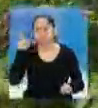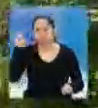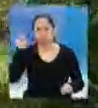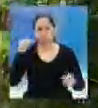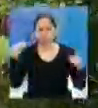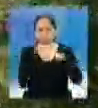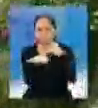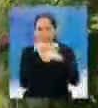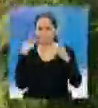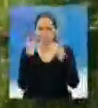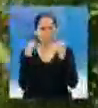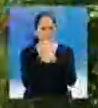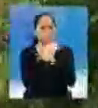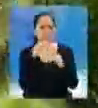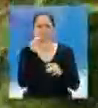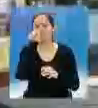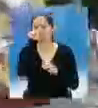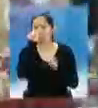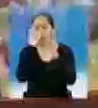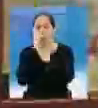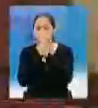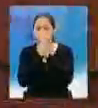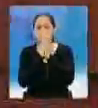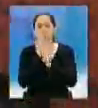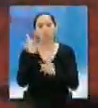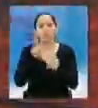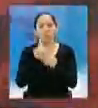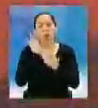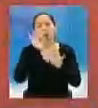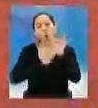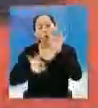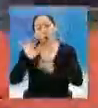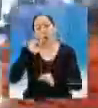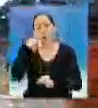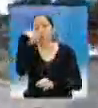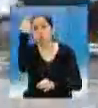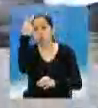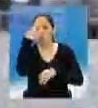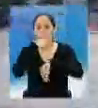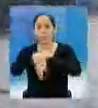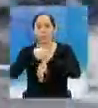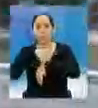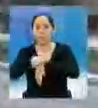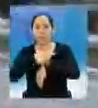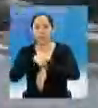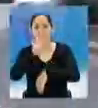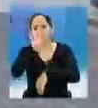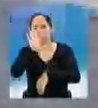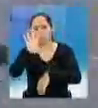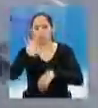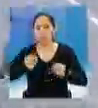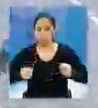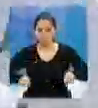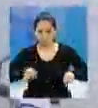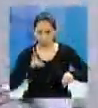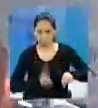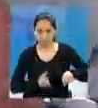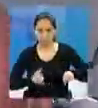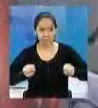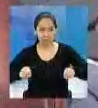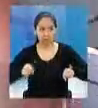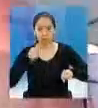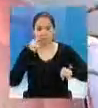movimiento, como fines de semana o al final de las tardes. Luego utilizaban la misma motocicleta para